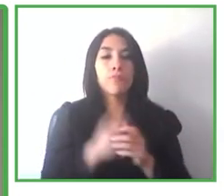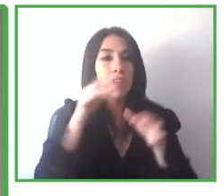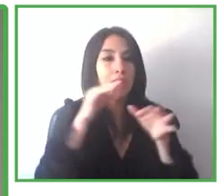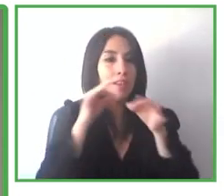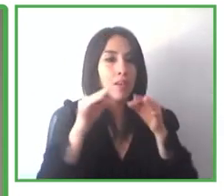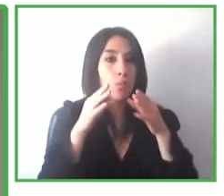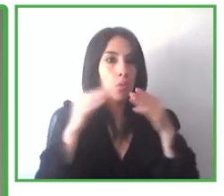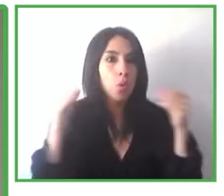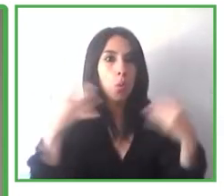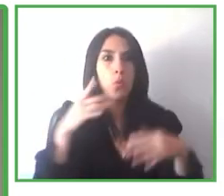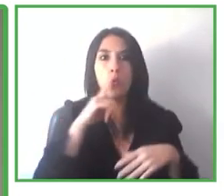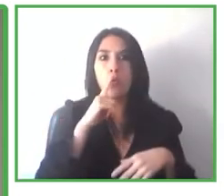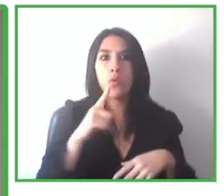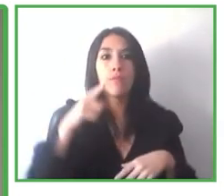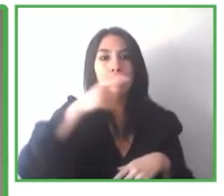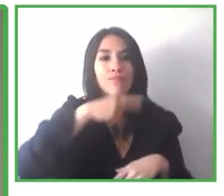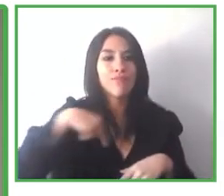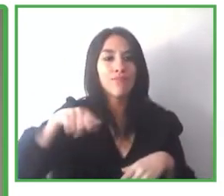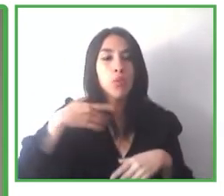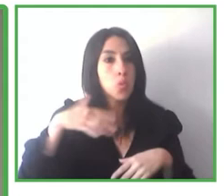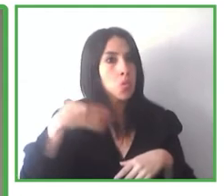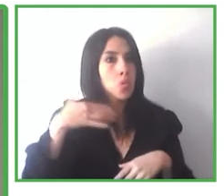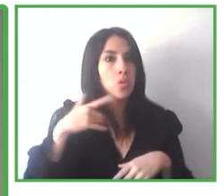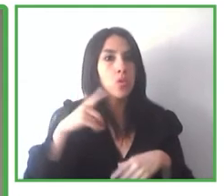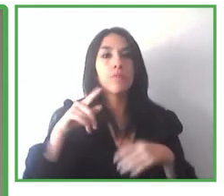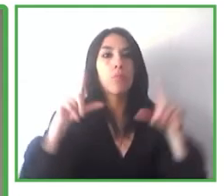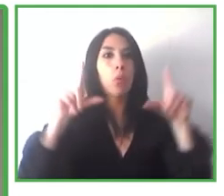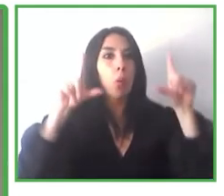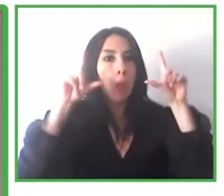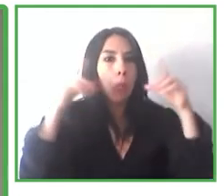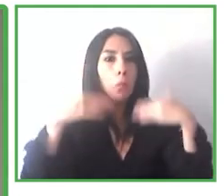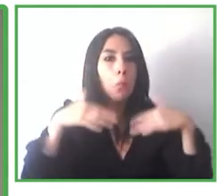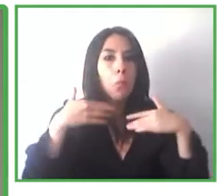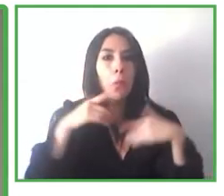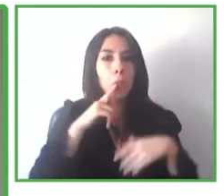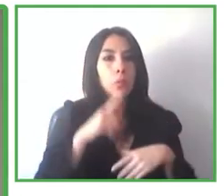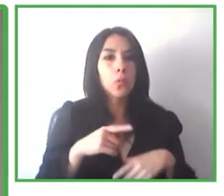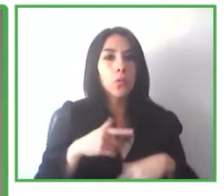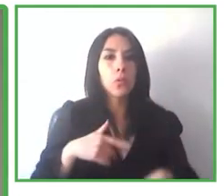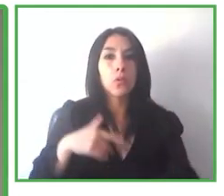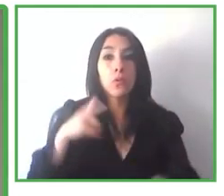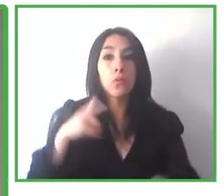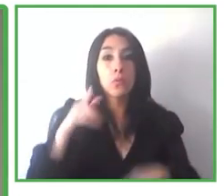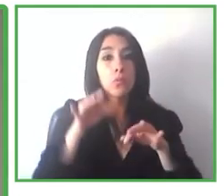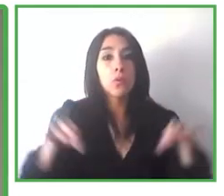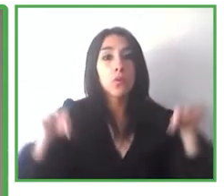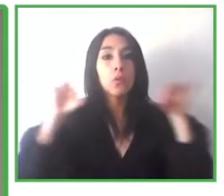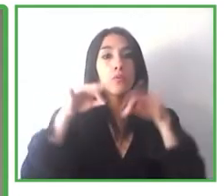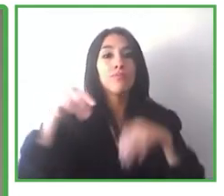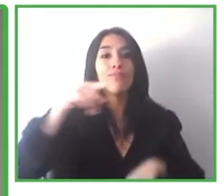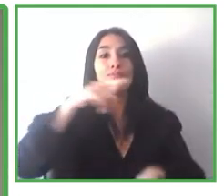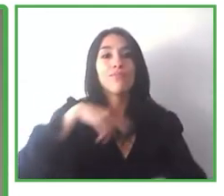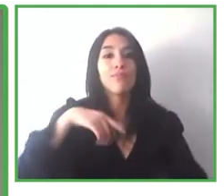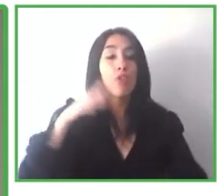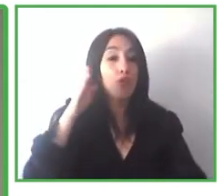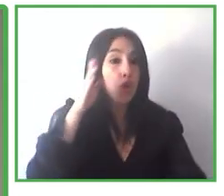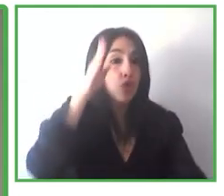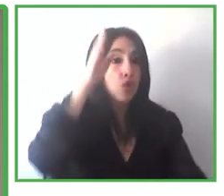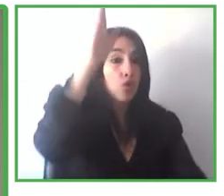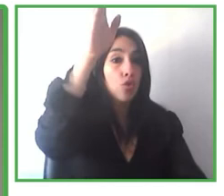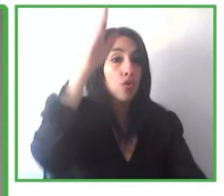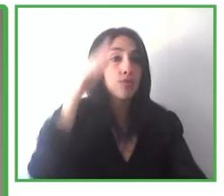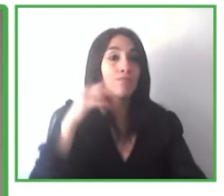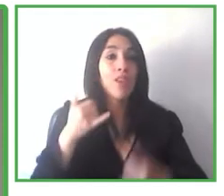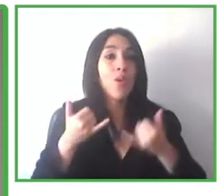y bueno pues la verdad es que os auguramos un futuro increíble sin más vamos a pasar al tercer ponente